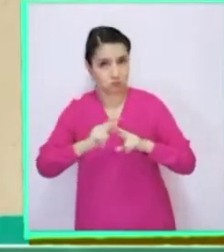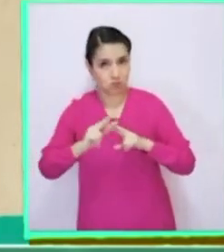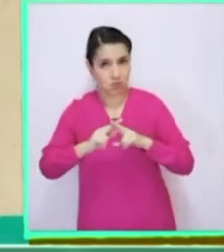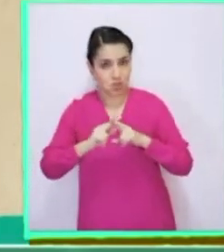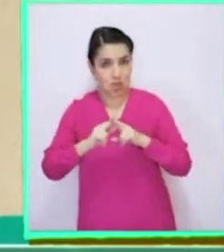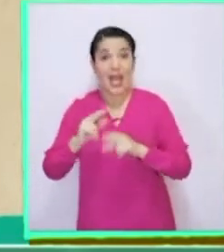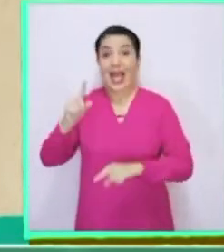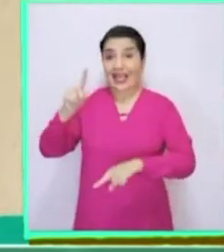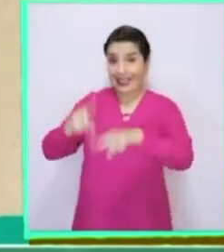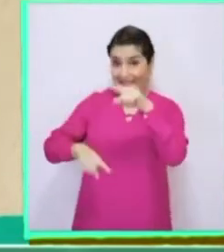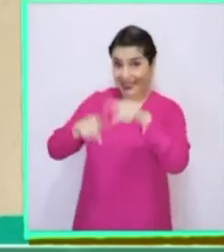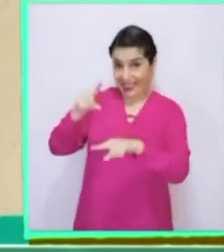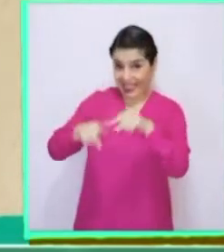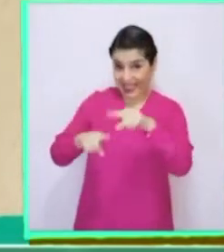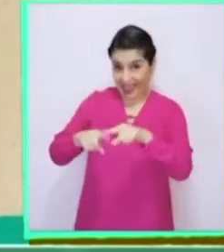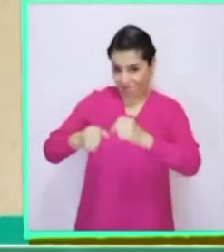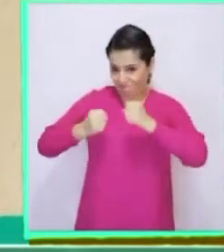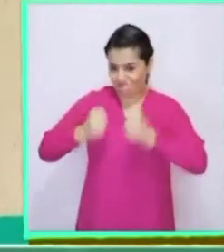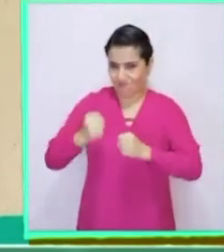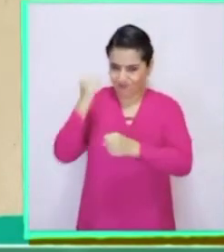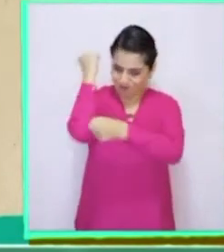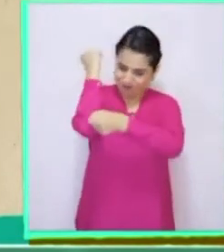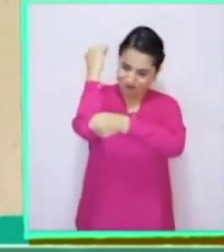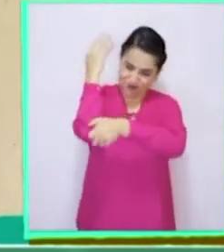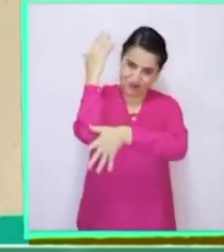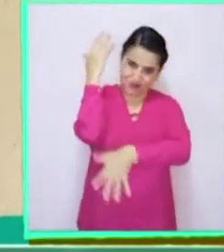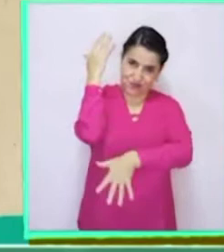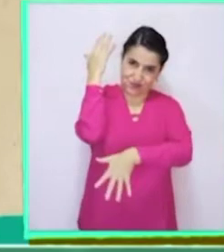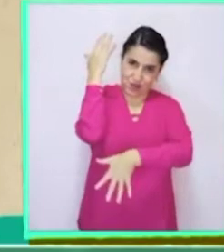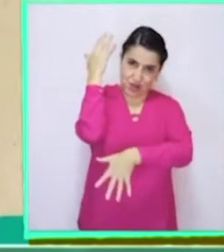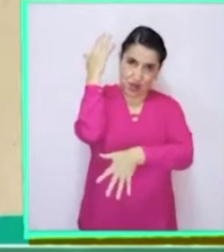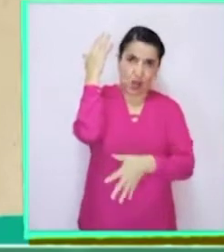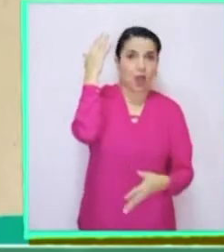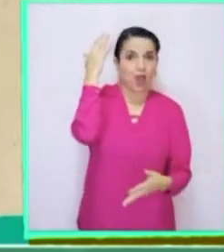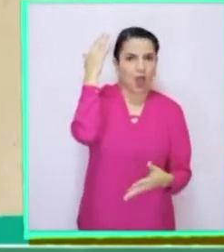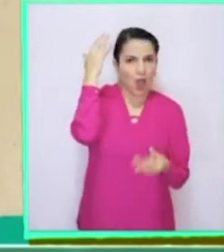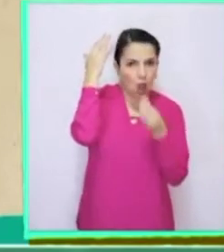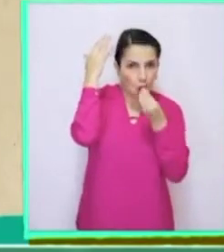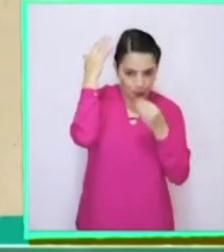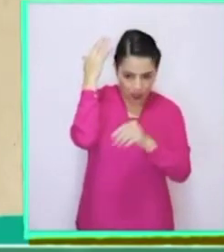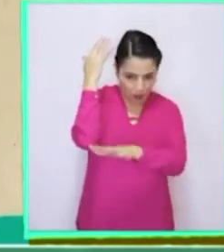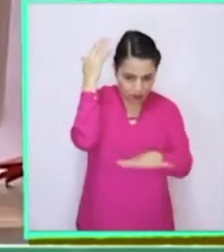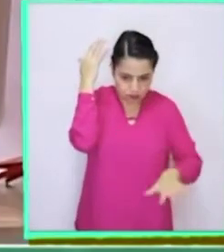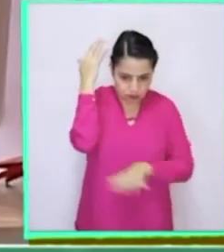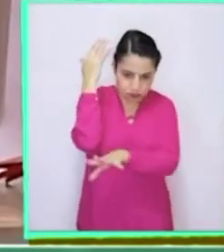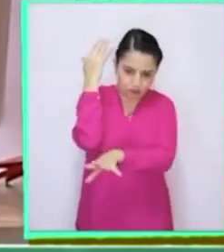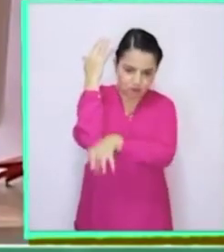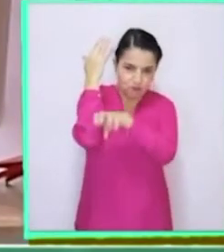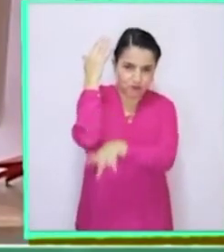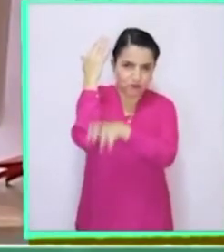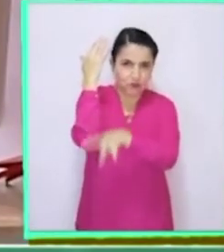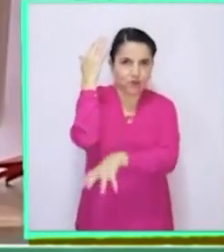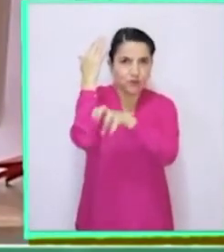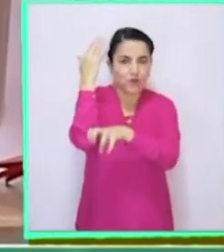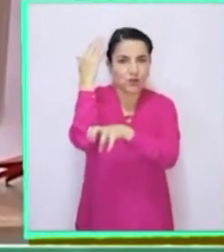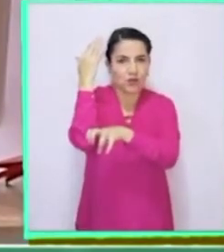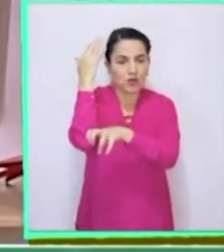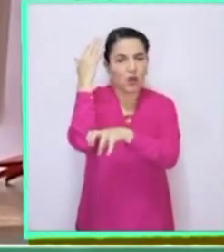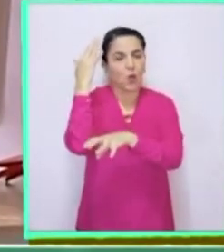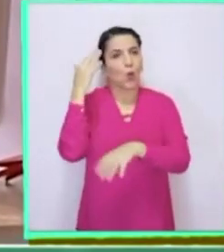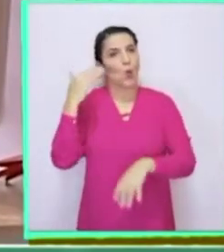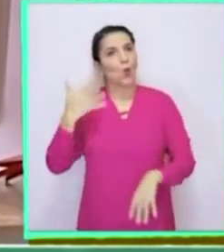Anclar la planta a la tierra y absorber todos los nutrientes que se encuentran en la tierra. ¡Guau! ¡Qué